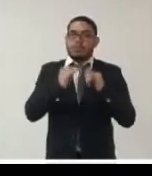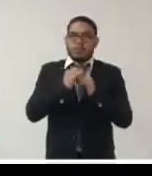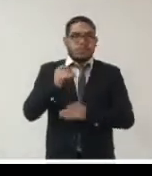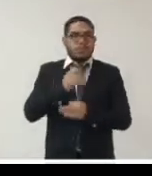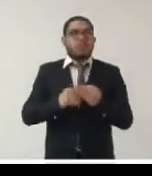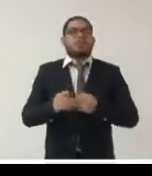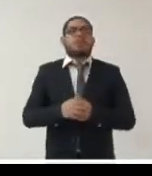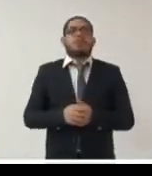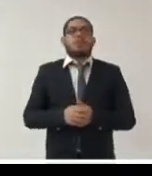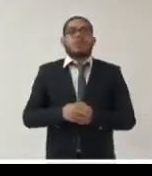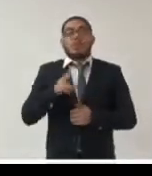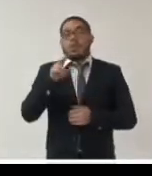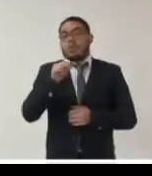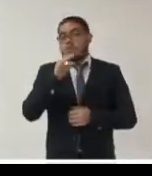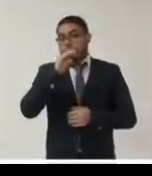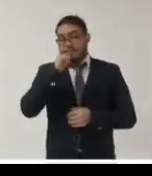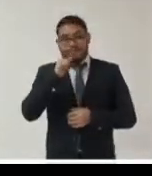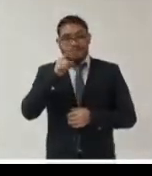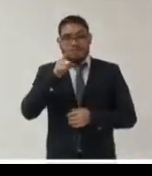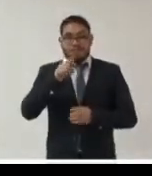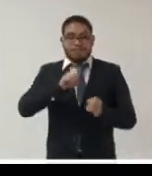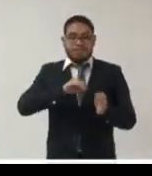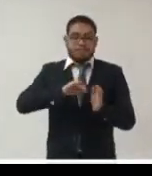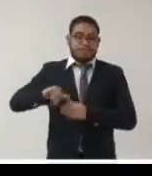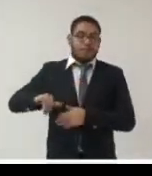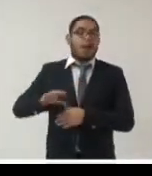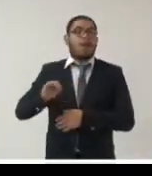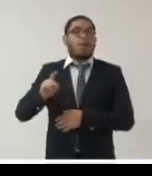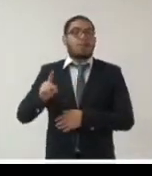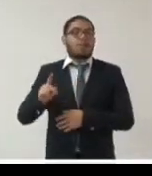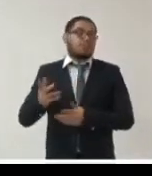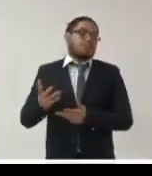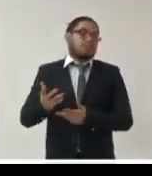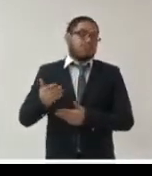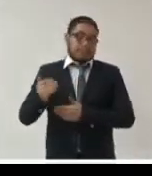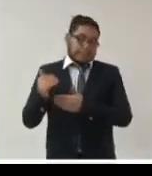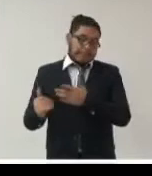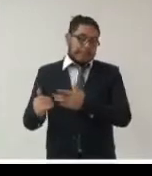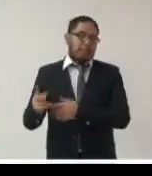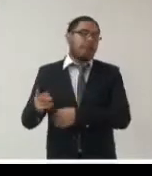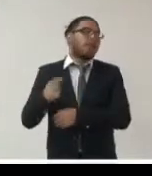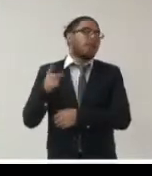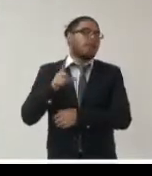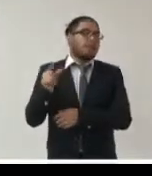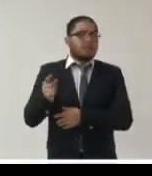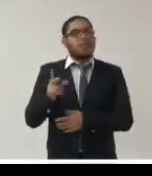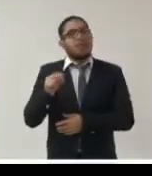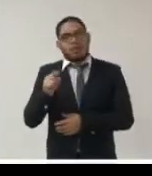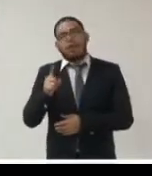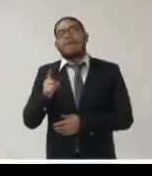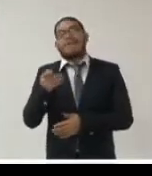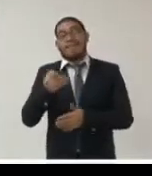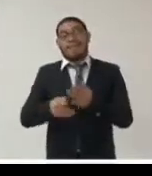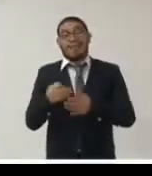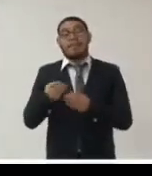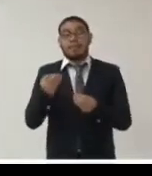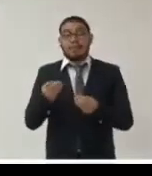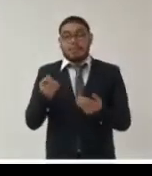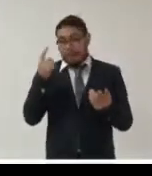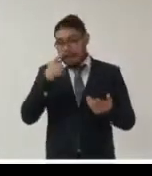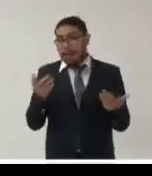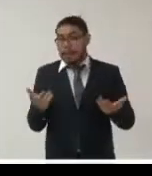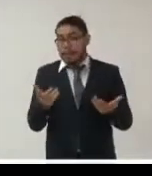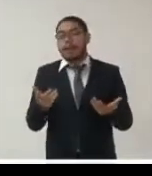no podemos dejarlos a un lado o en un segundo plano queda mucho por hacer sí pero también tenemos